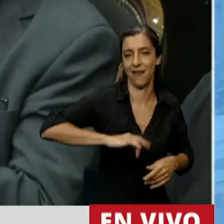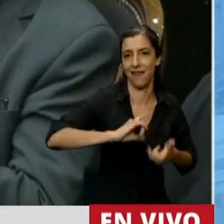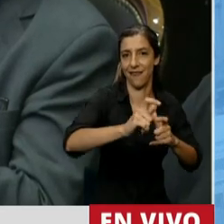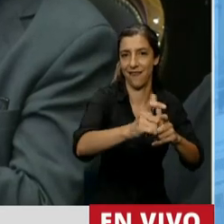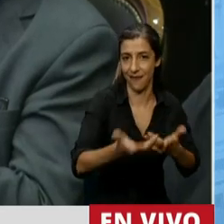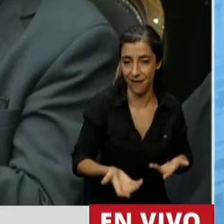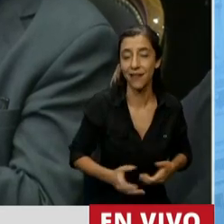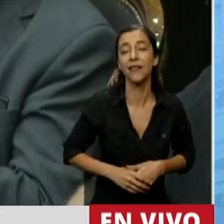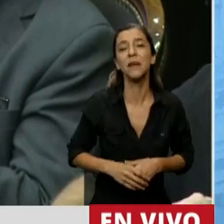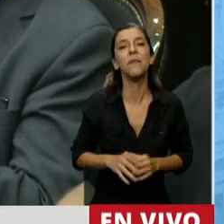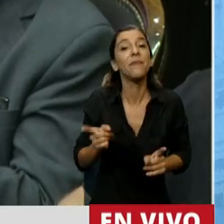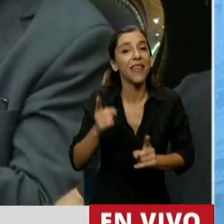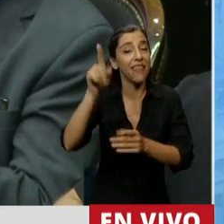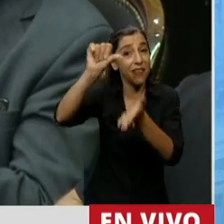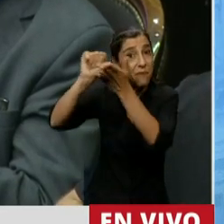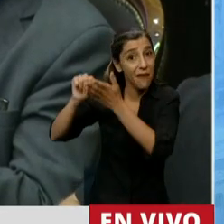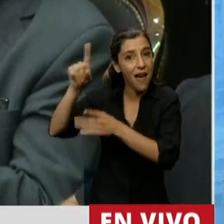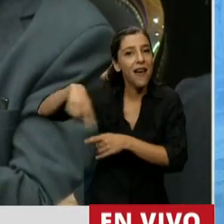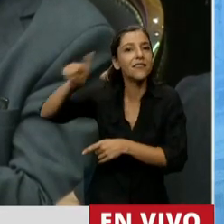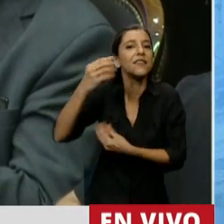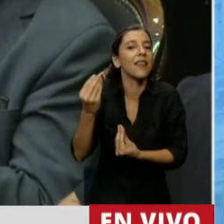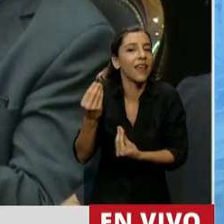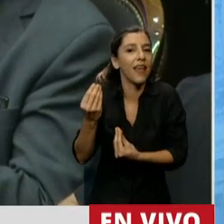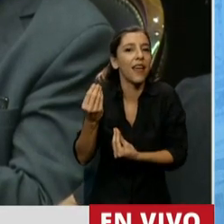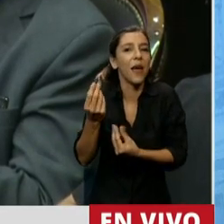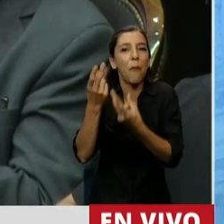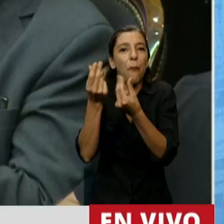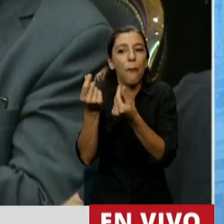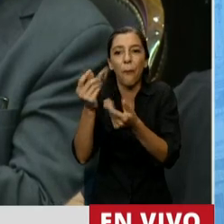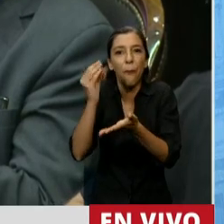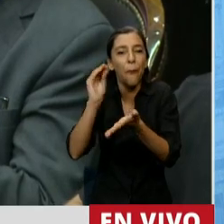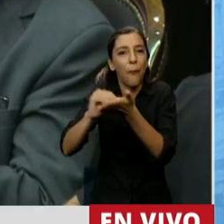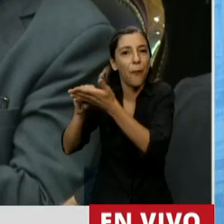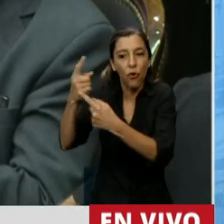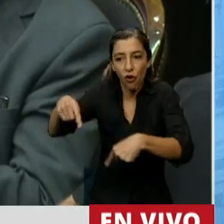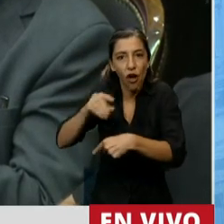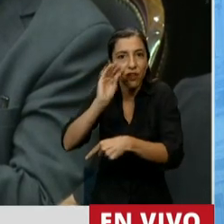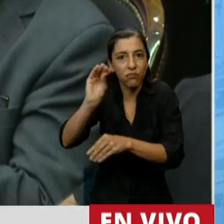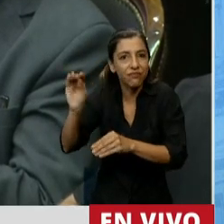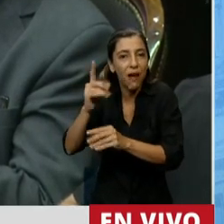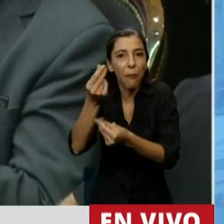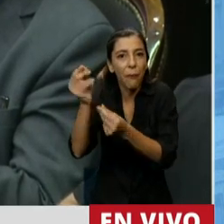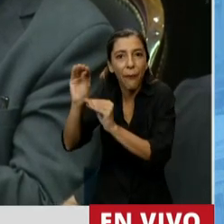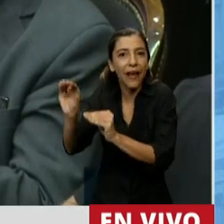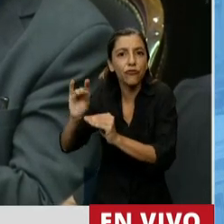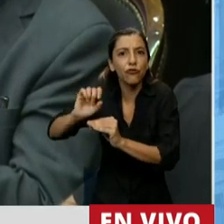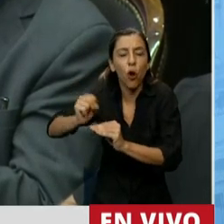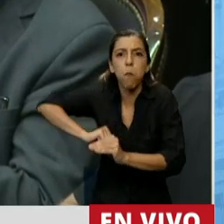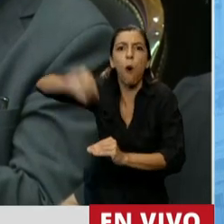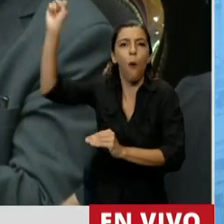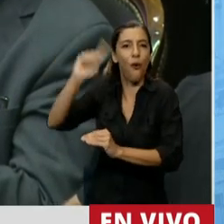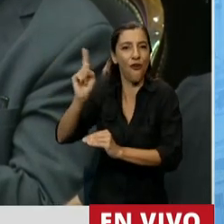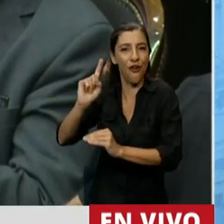en esos lugares los precios aumentan menos que los salarios y en general tienen niveles de